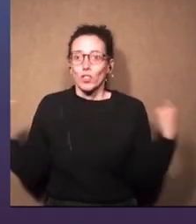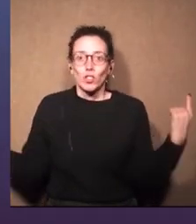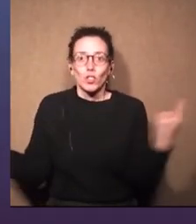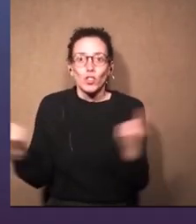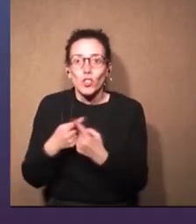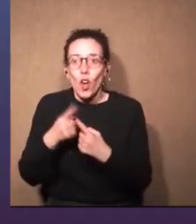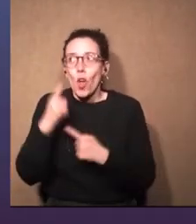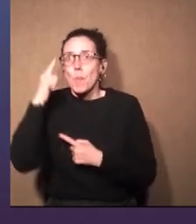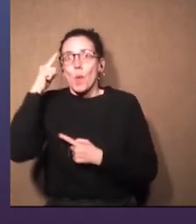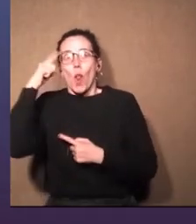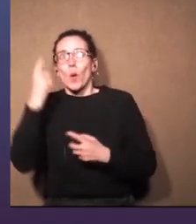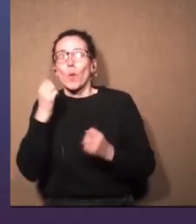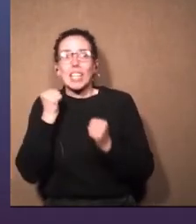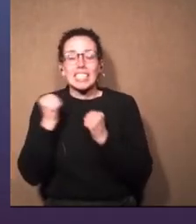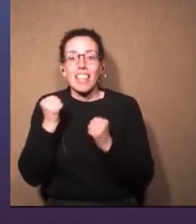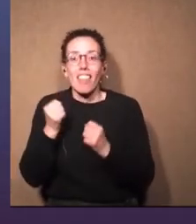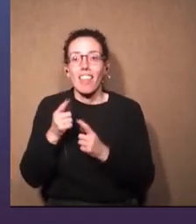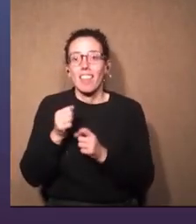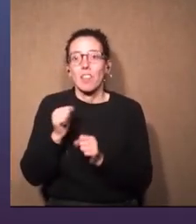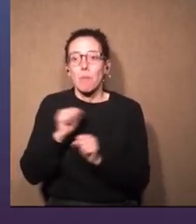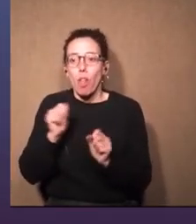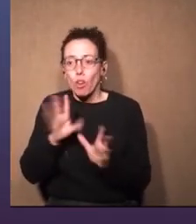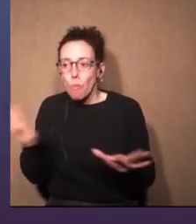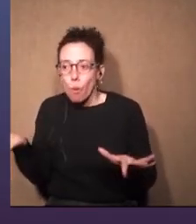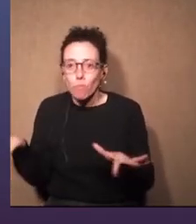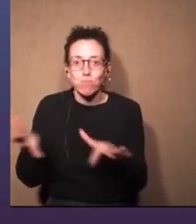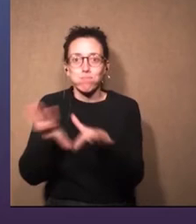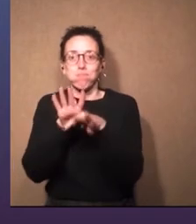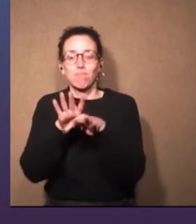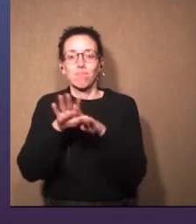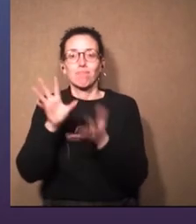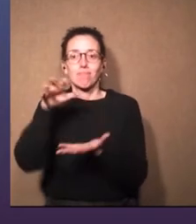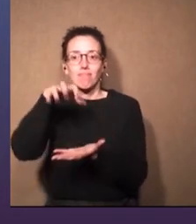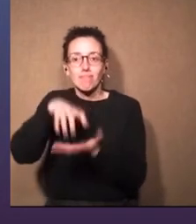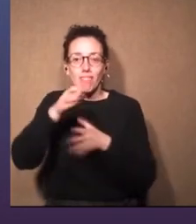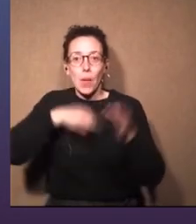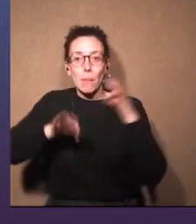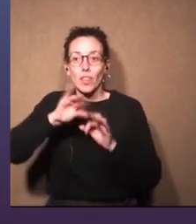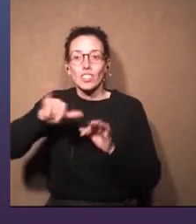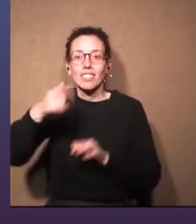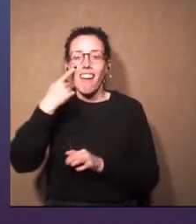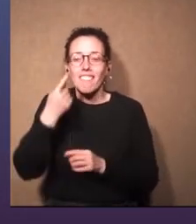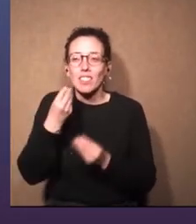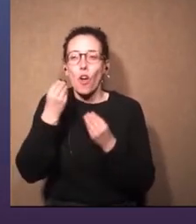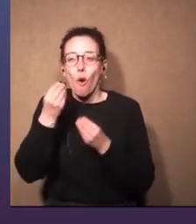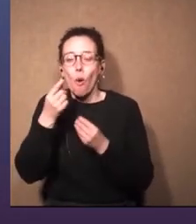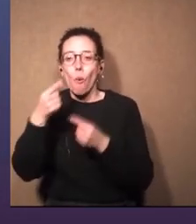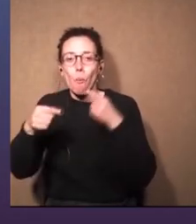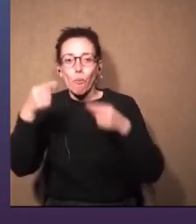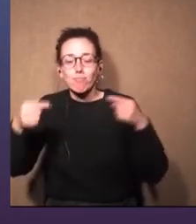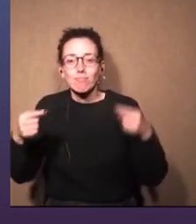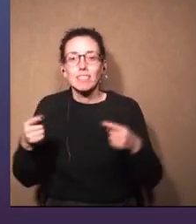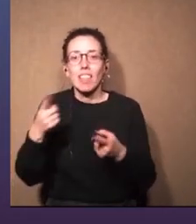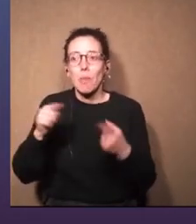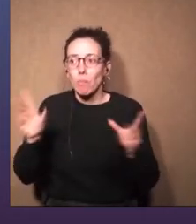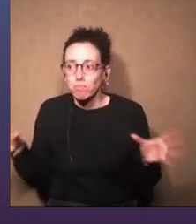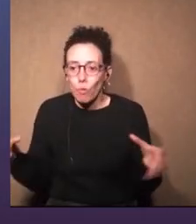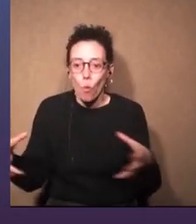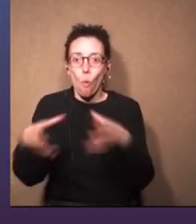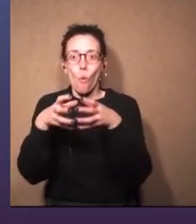una locura, una ansiedad por poder ensamblar todo el espectáculo que vos ya lo viste venir y todo cuando somos todos ahí que